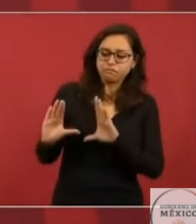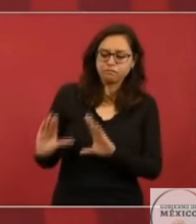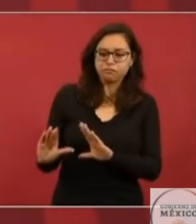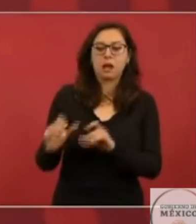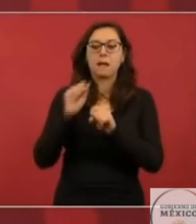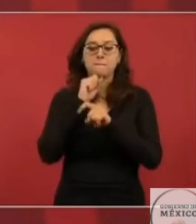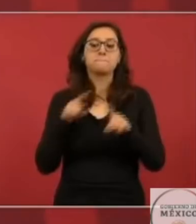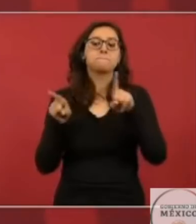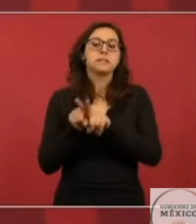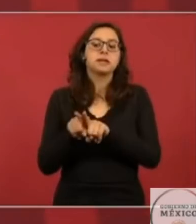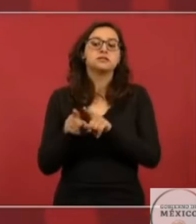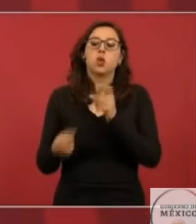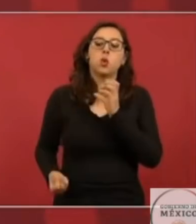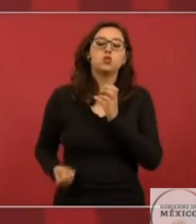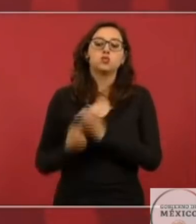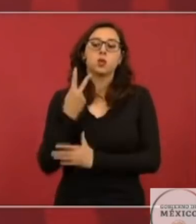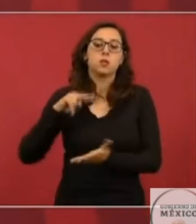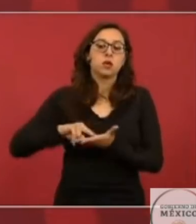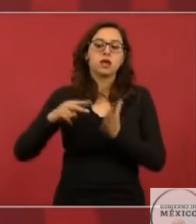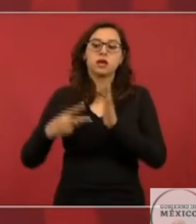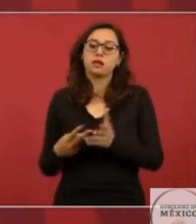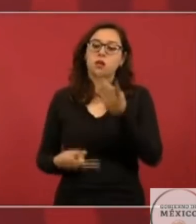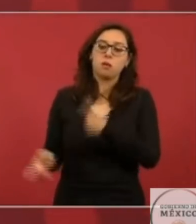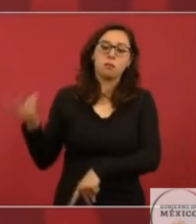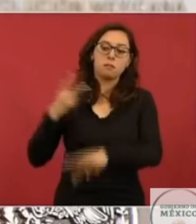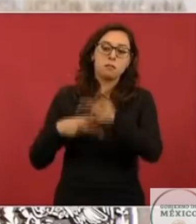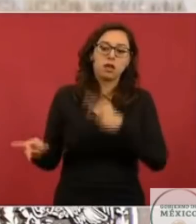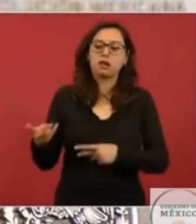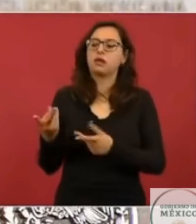ingenieros petroleros,